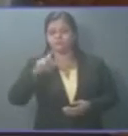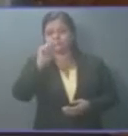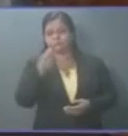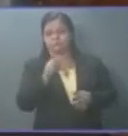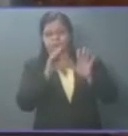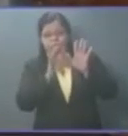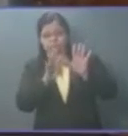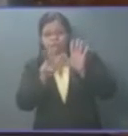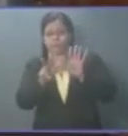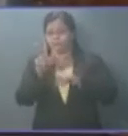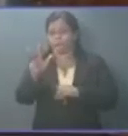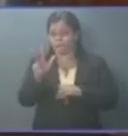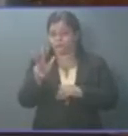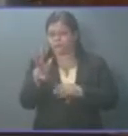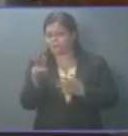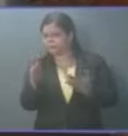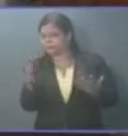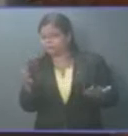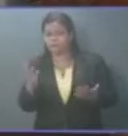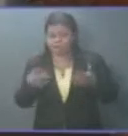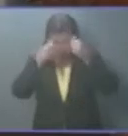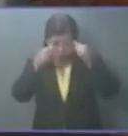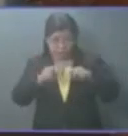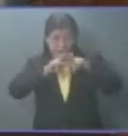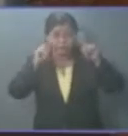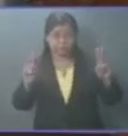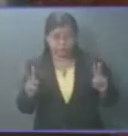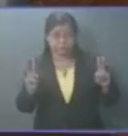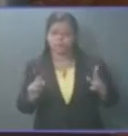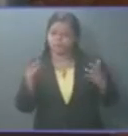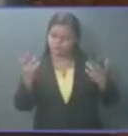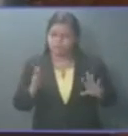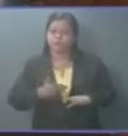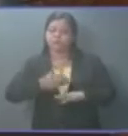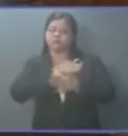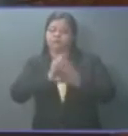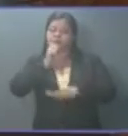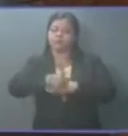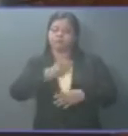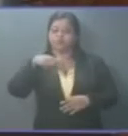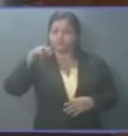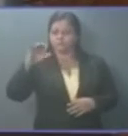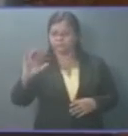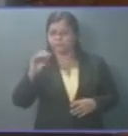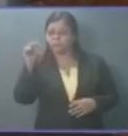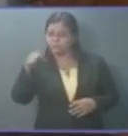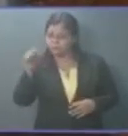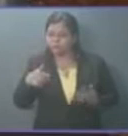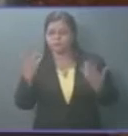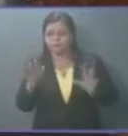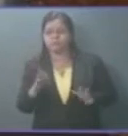como producto de los acuerdos de paz, en donde se creó la PNC, que hoy está siendo